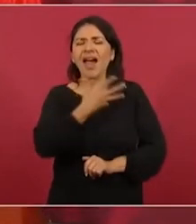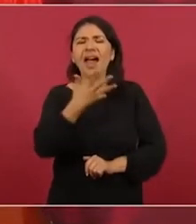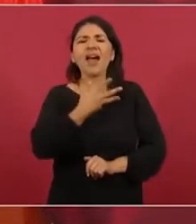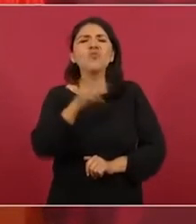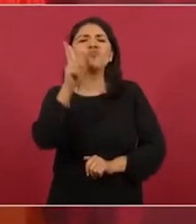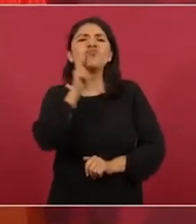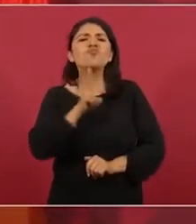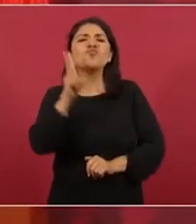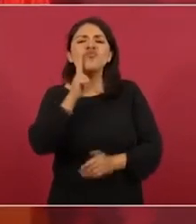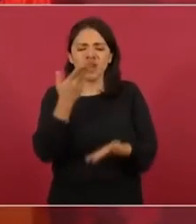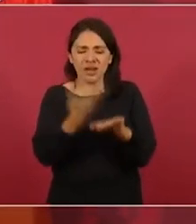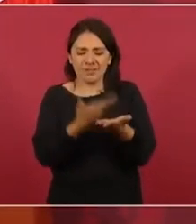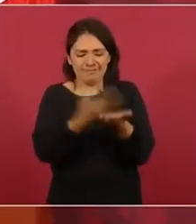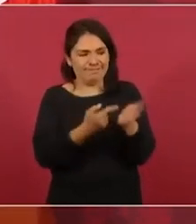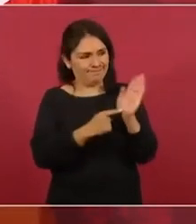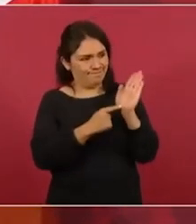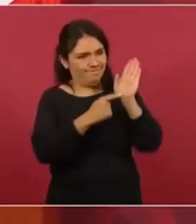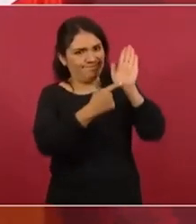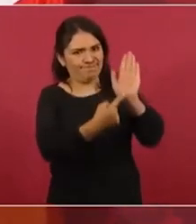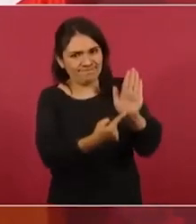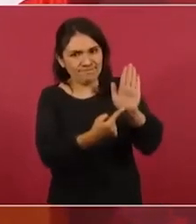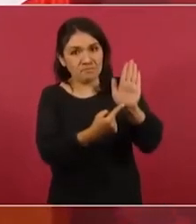no.